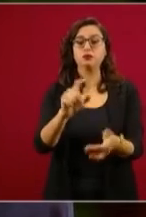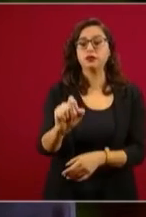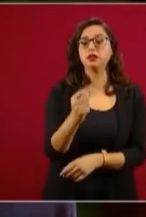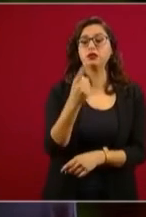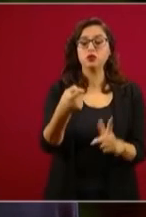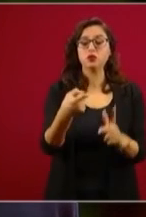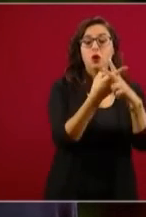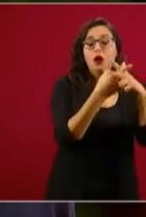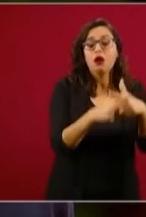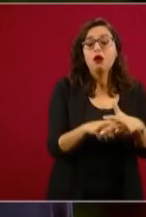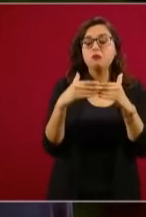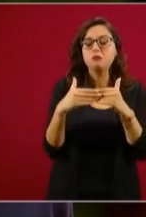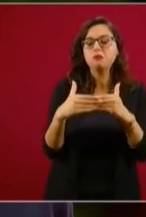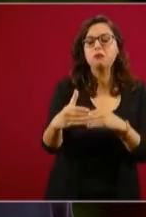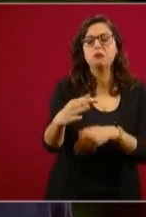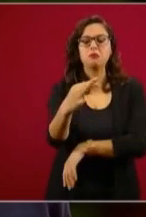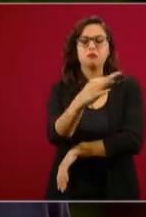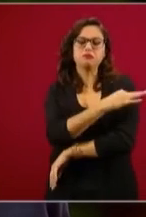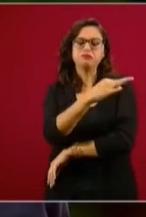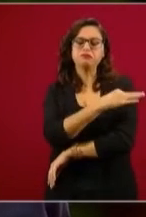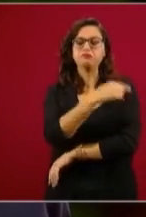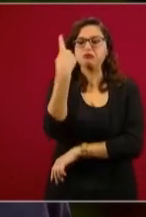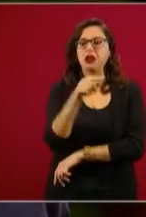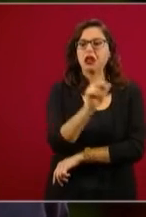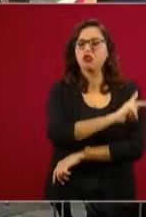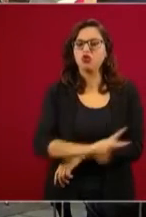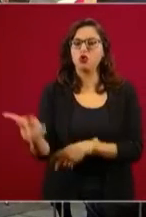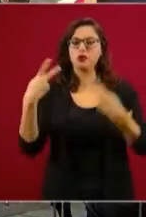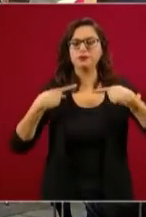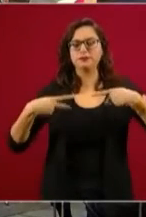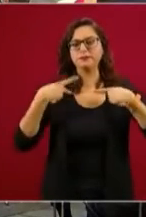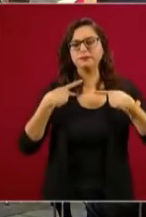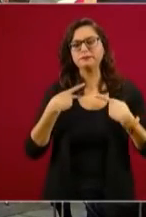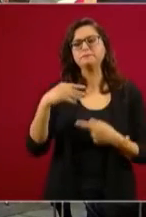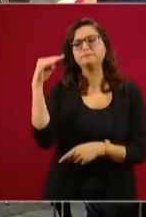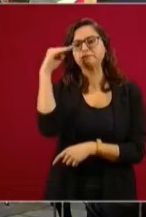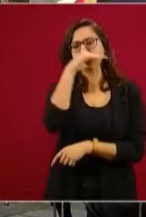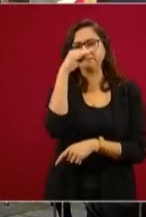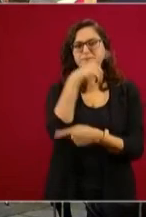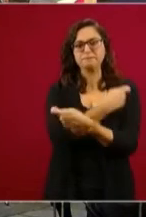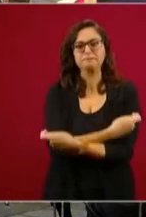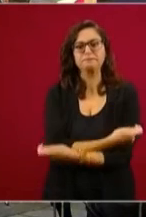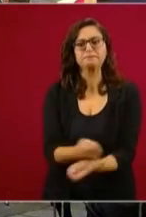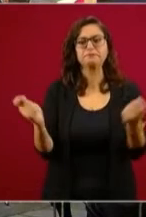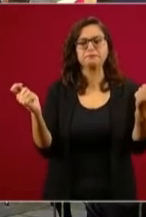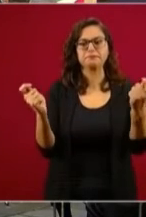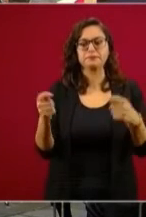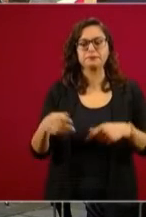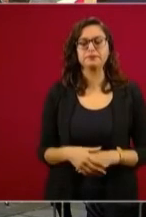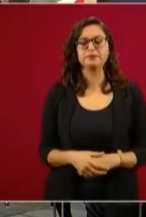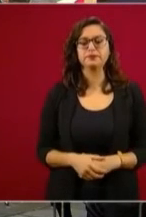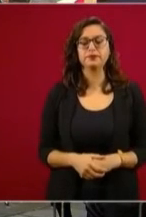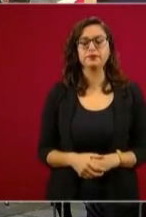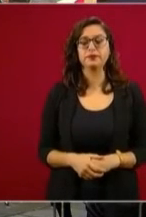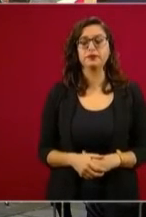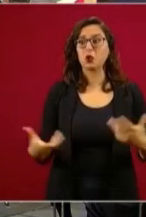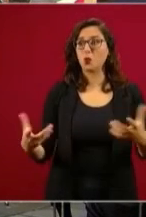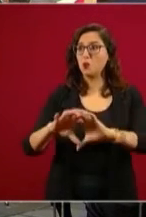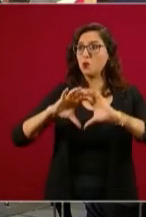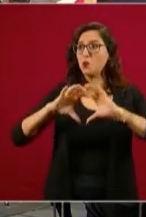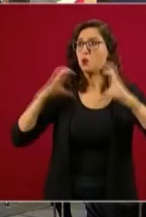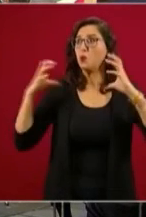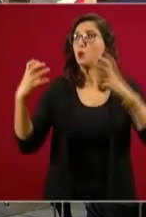supuesto que no. Hay que recordar que la mayoría de los presidentes o de las formas de gobierno